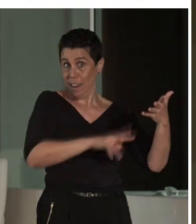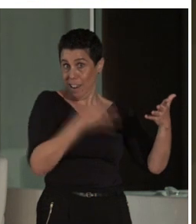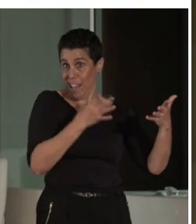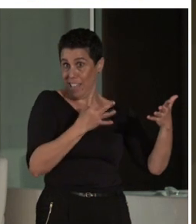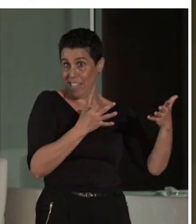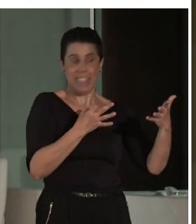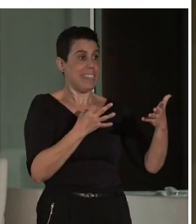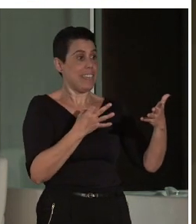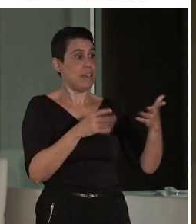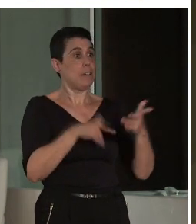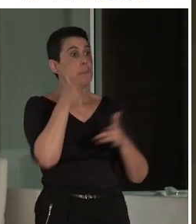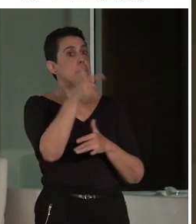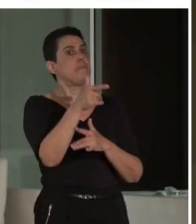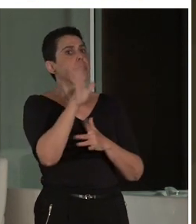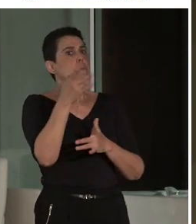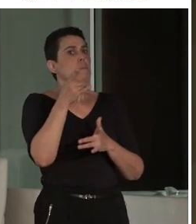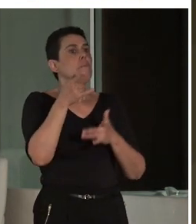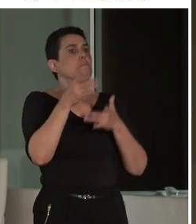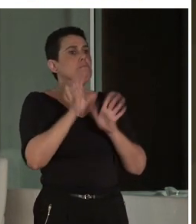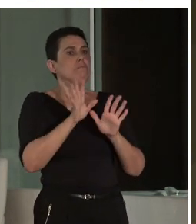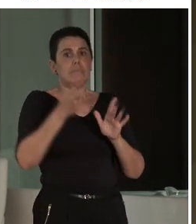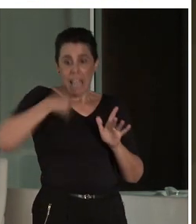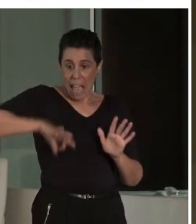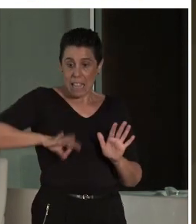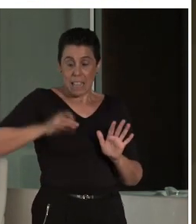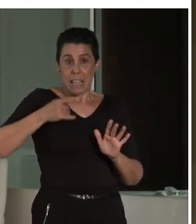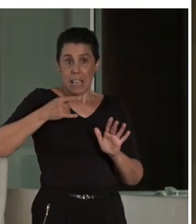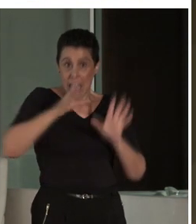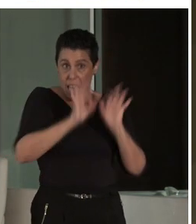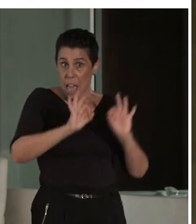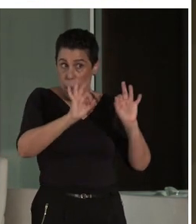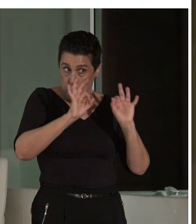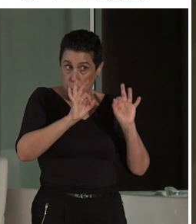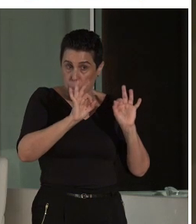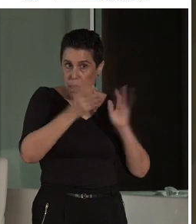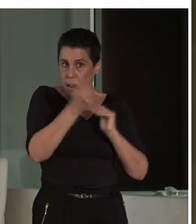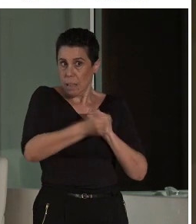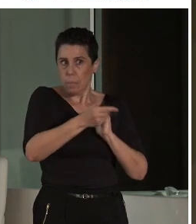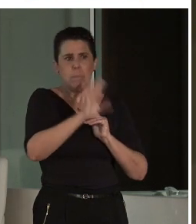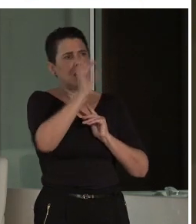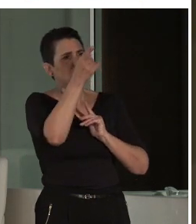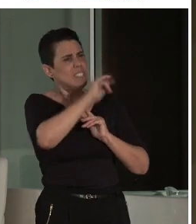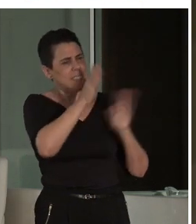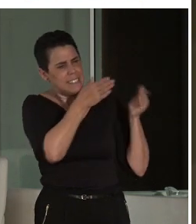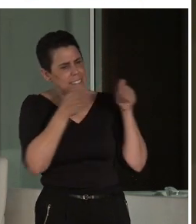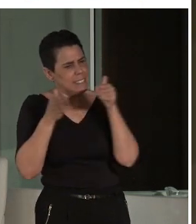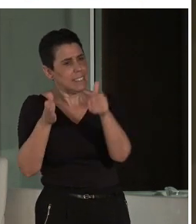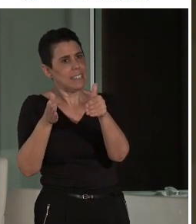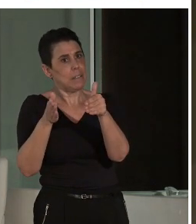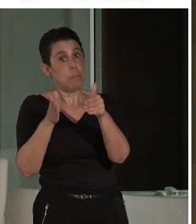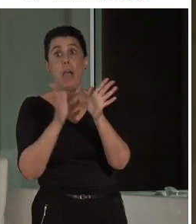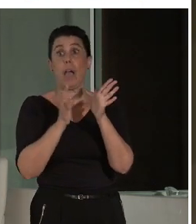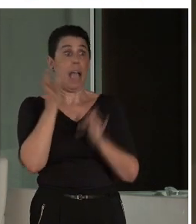Pero teniendo en cuenta esa especialidad, también creo que debemos de ir, de dirigirnos, como muy bien dijo